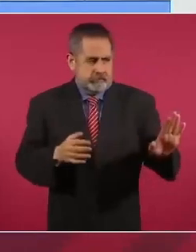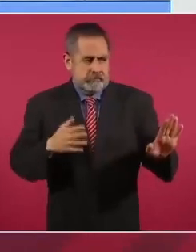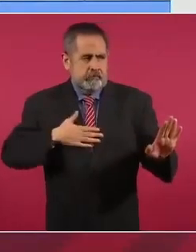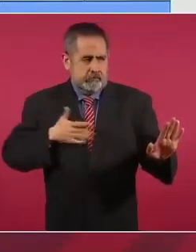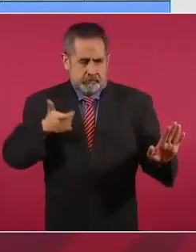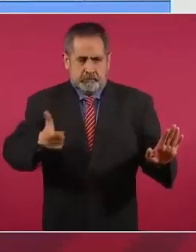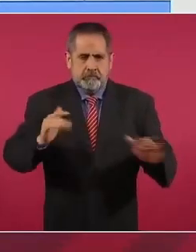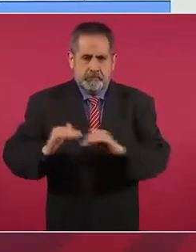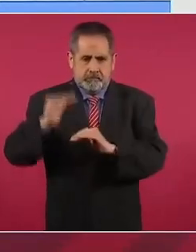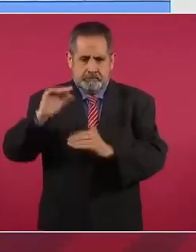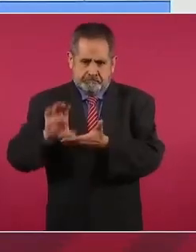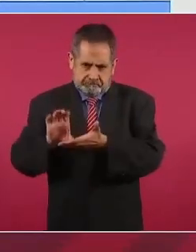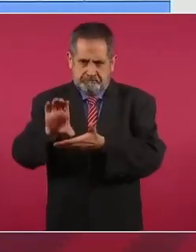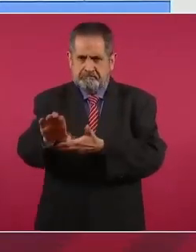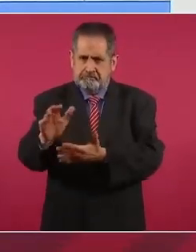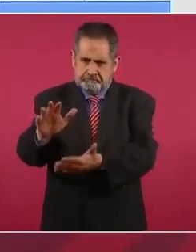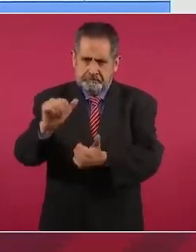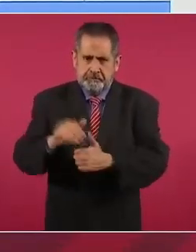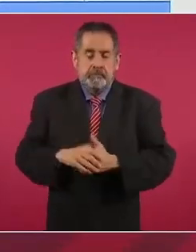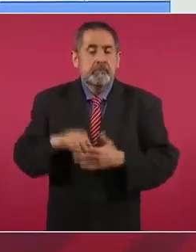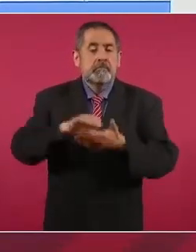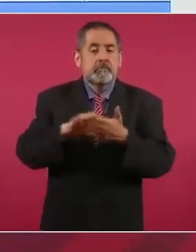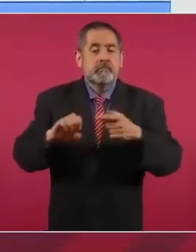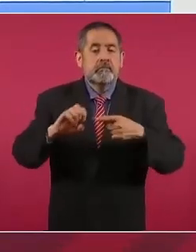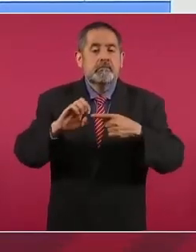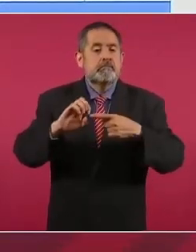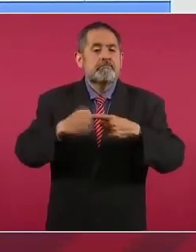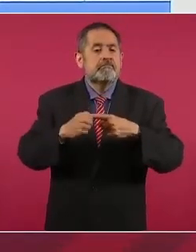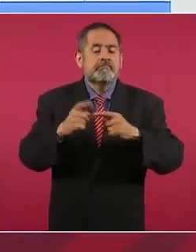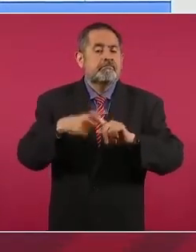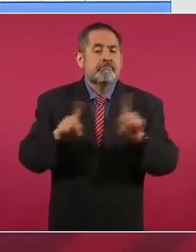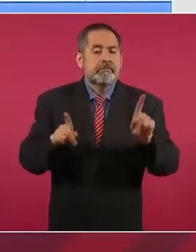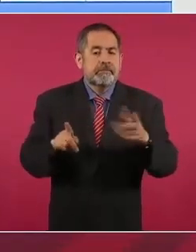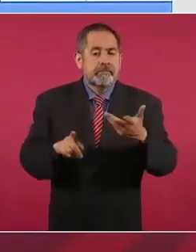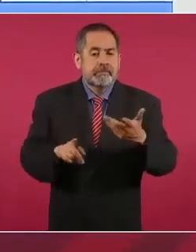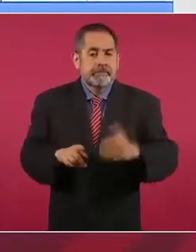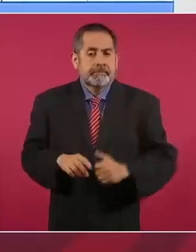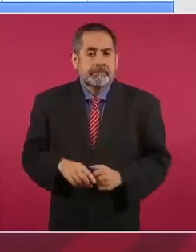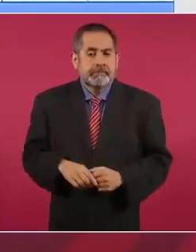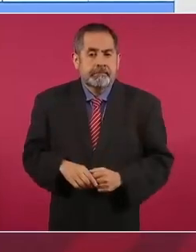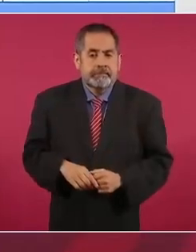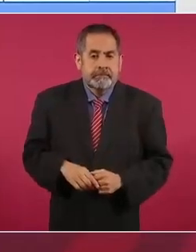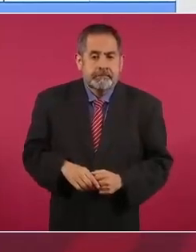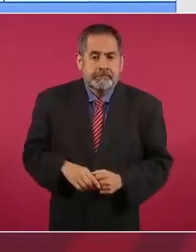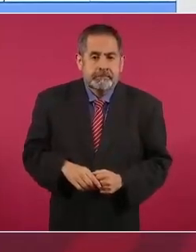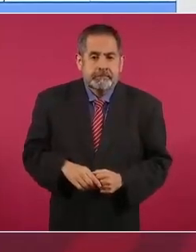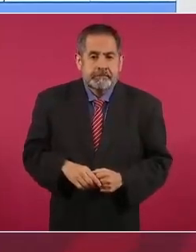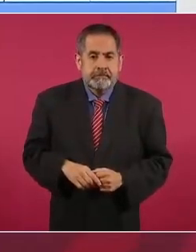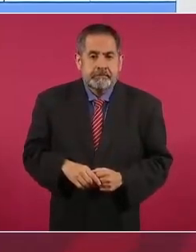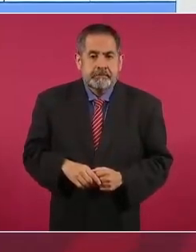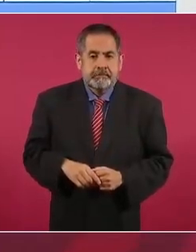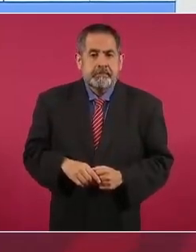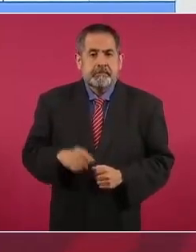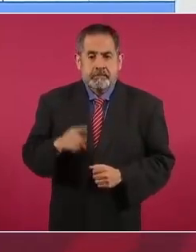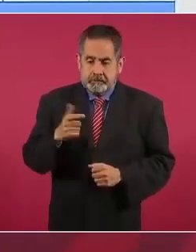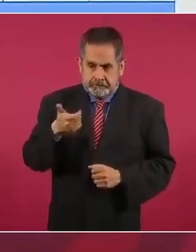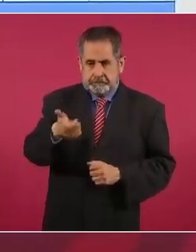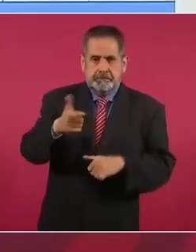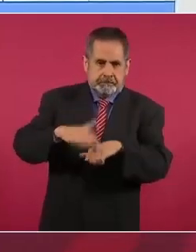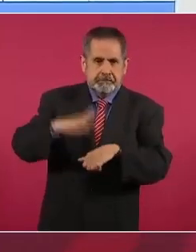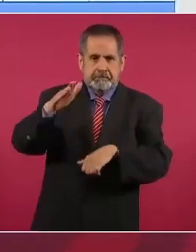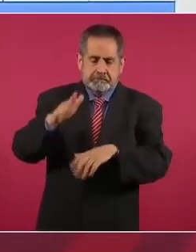Entonces, ya por ejemplo, el frijol no está así, le pagan más.